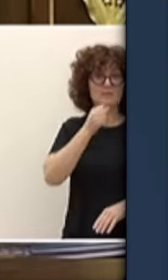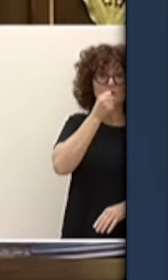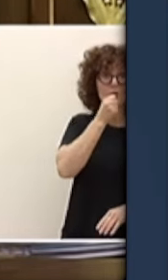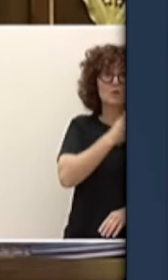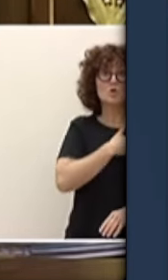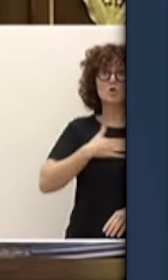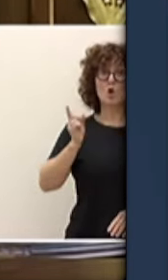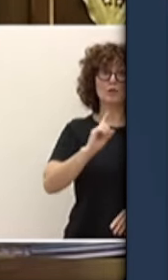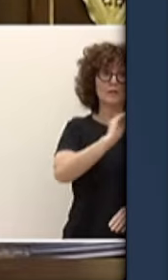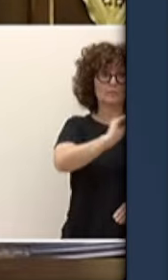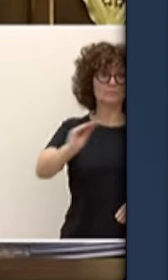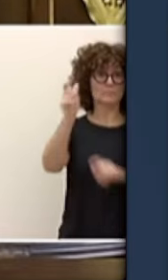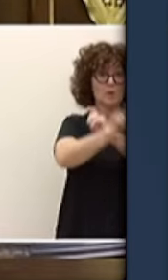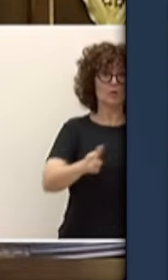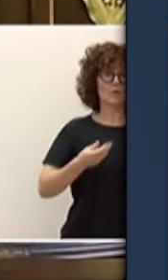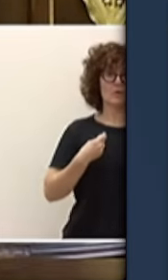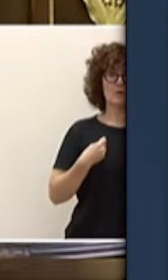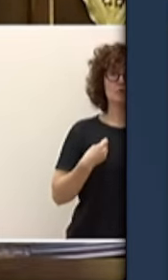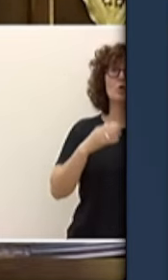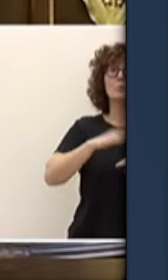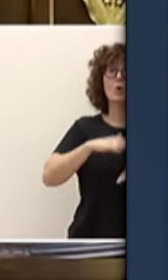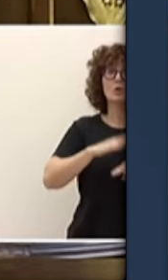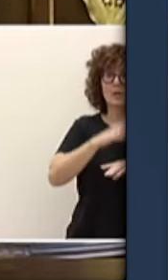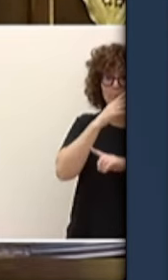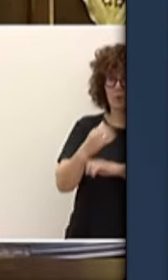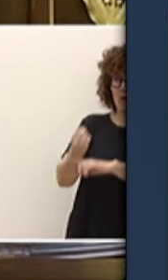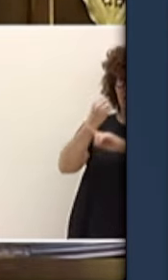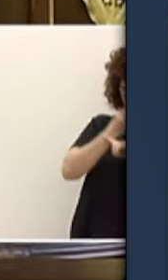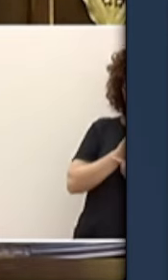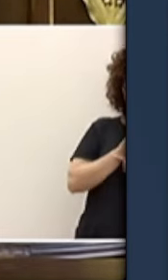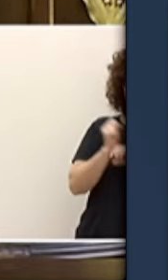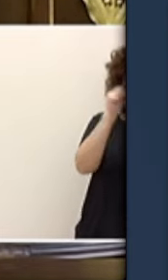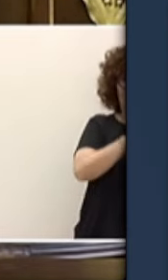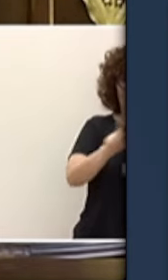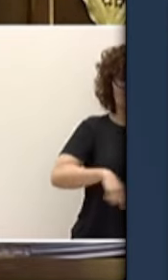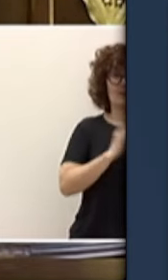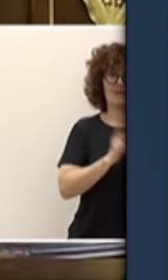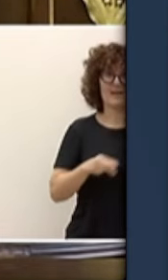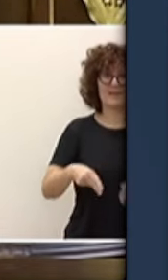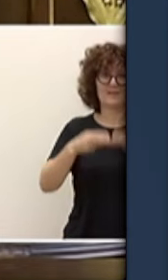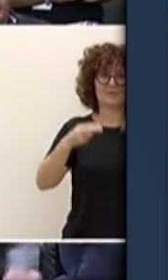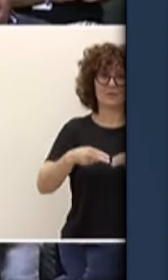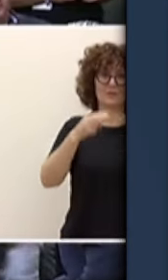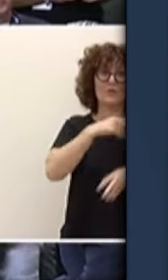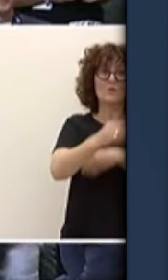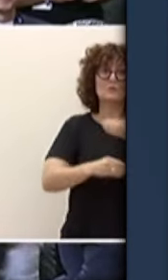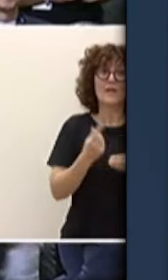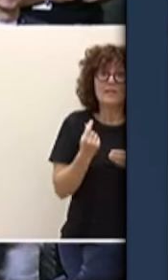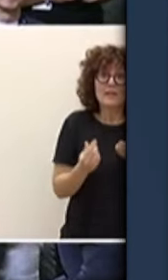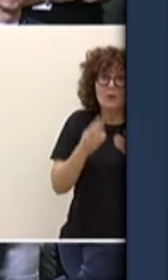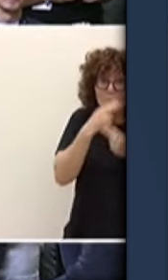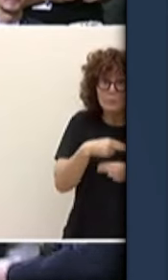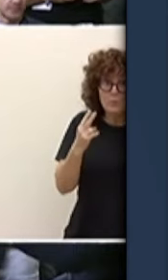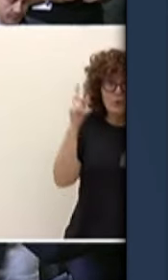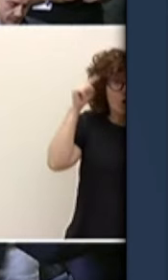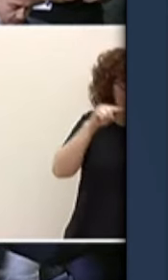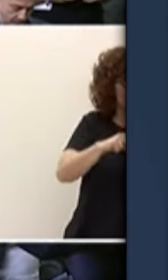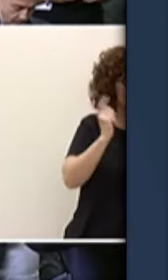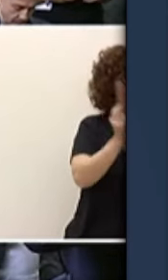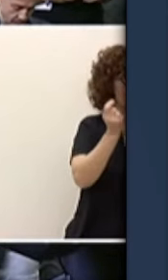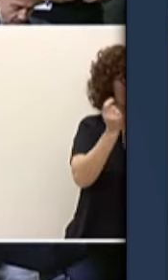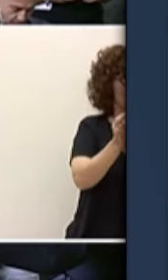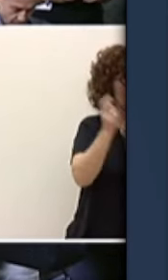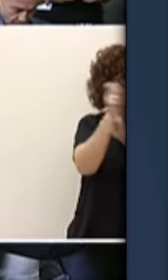nuestras leyes y nuestras fronteras de utilizar el dinero público para pagar el billete de vuelta a todas esas personas que han venido engañadas o para